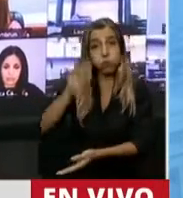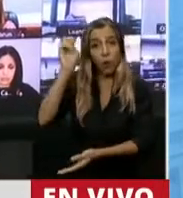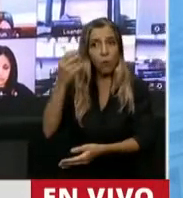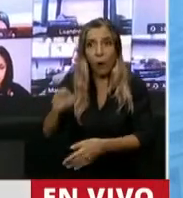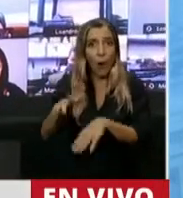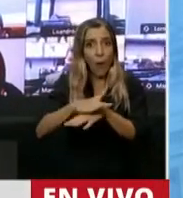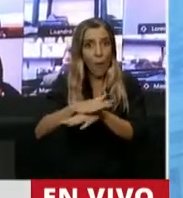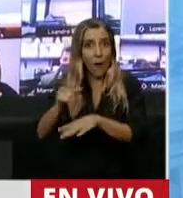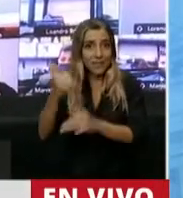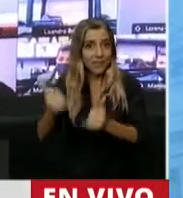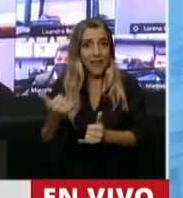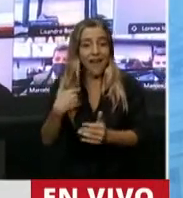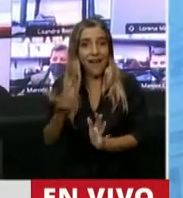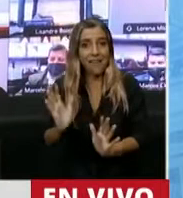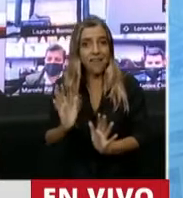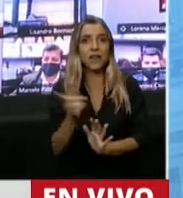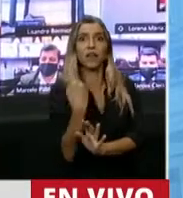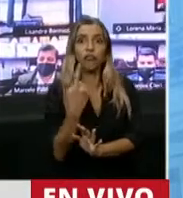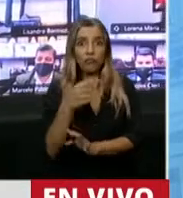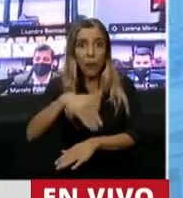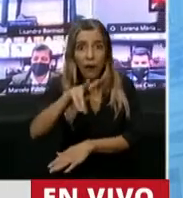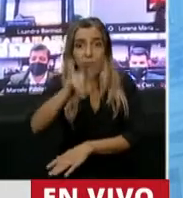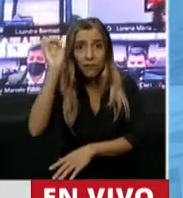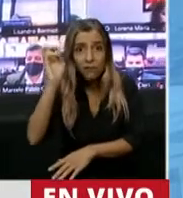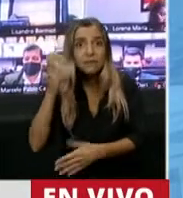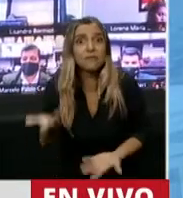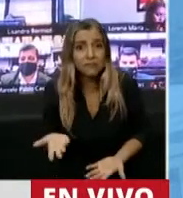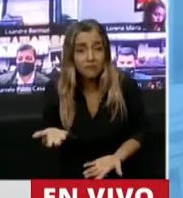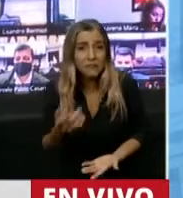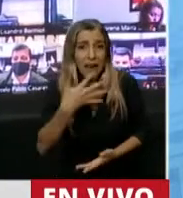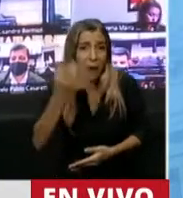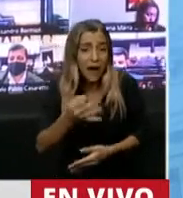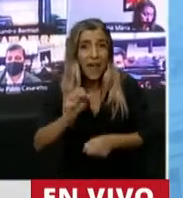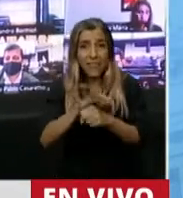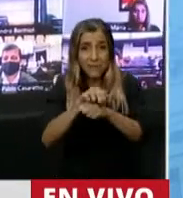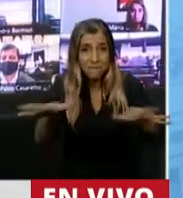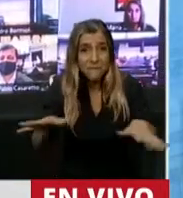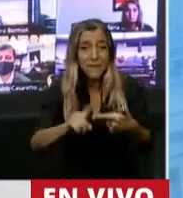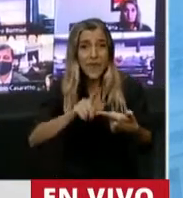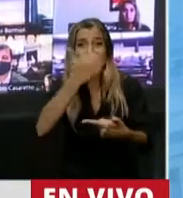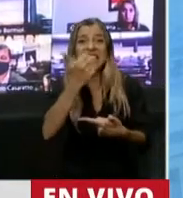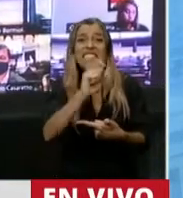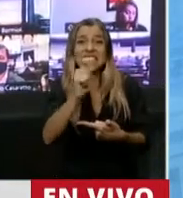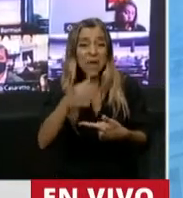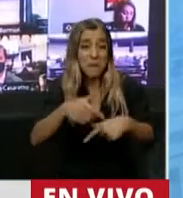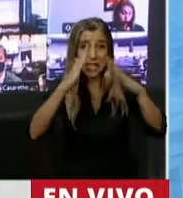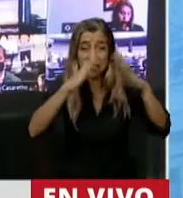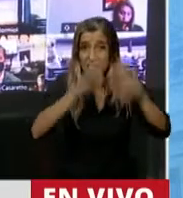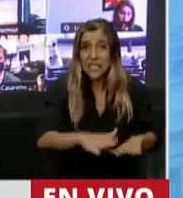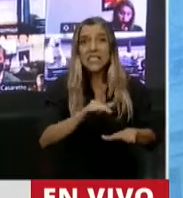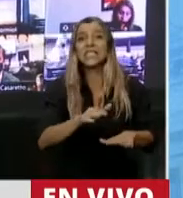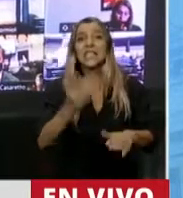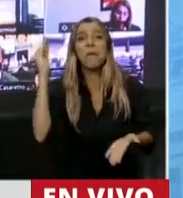Y cuando tenga que pagar el impuesto, no sabemos primero si no va a estar fundido después de una pandemia y de seis meses de cuarentena que fue la más